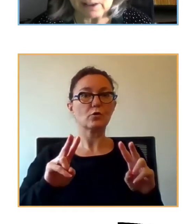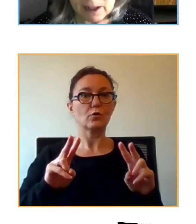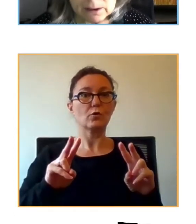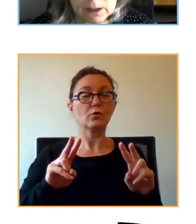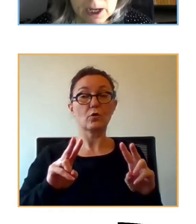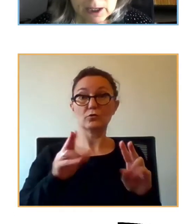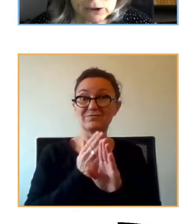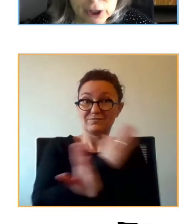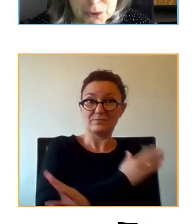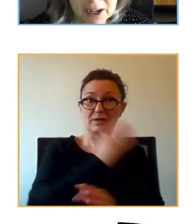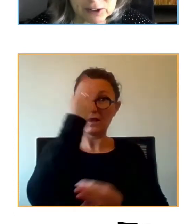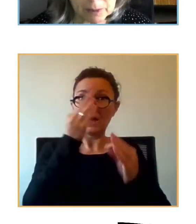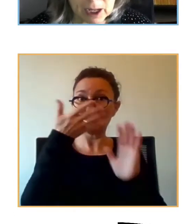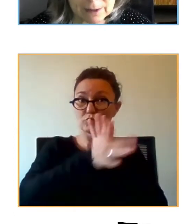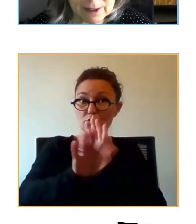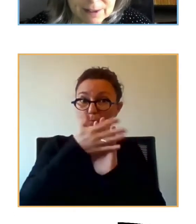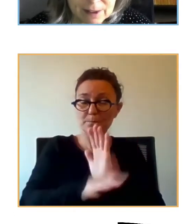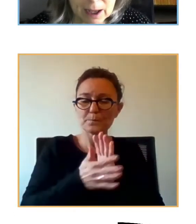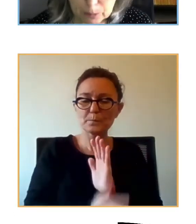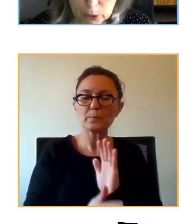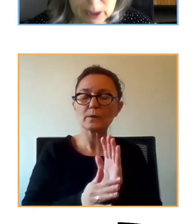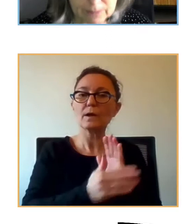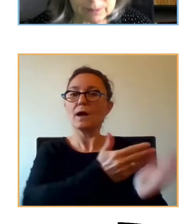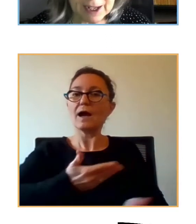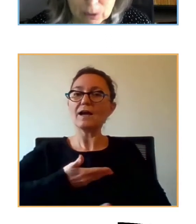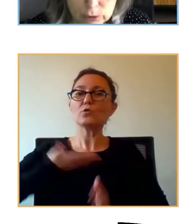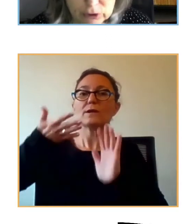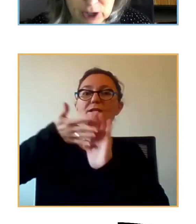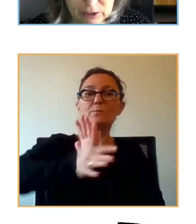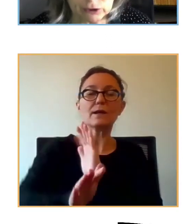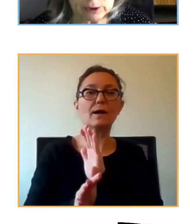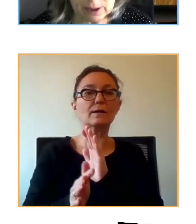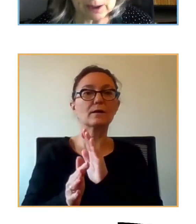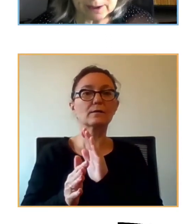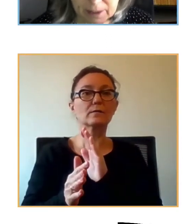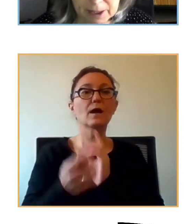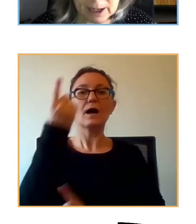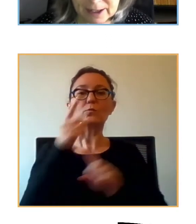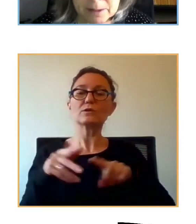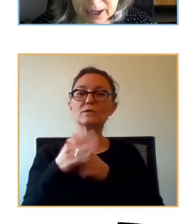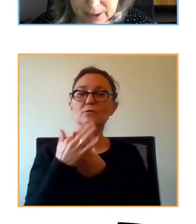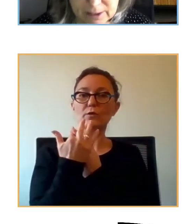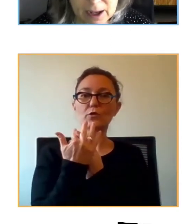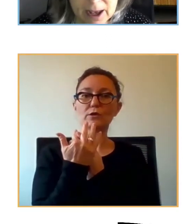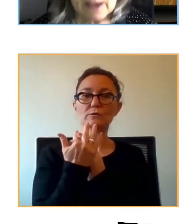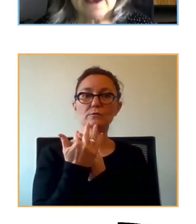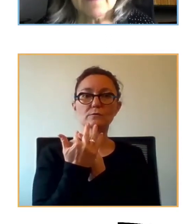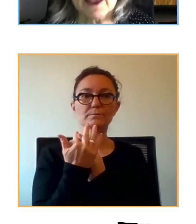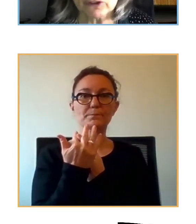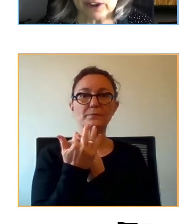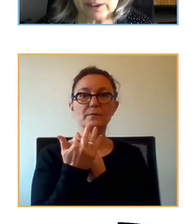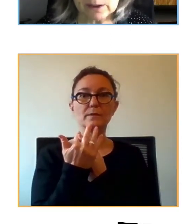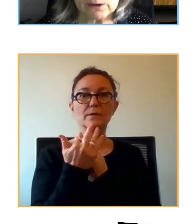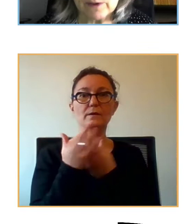presentando nos ayudan a explicar quizá el porqué en algunos casos se ven las imágenes que